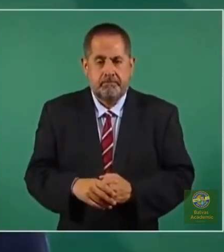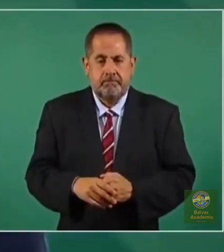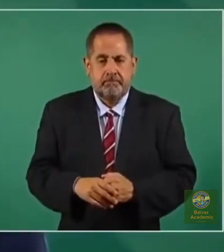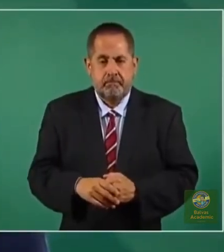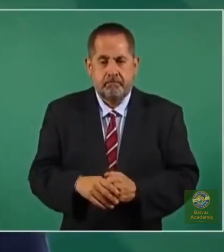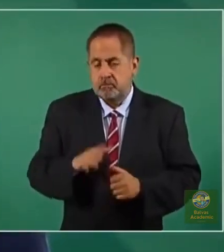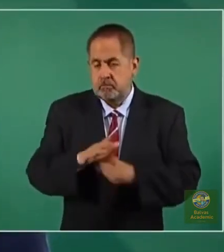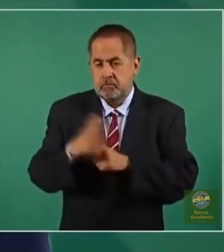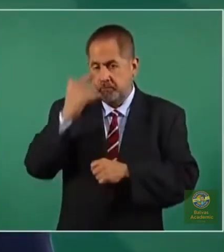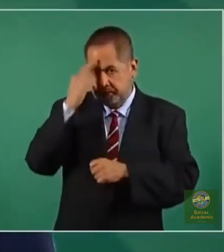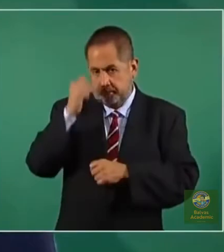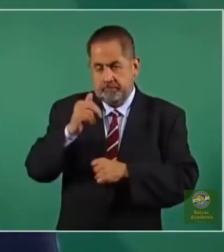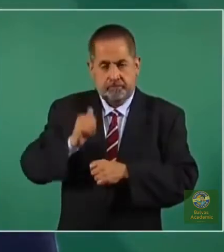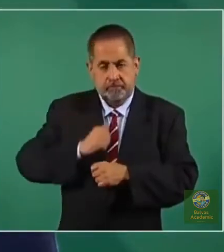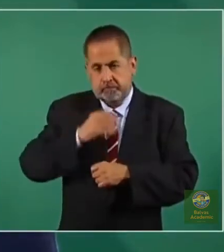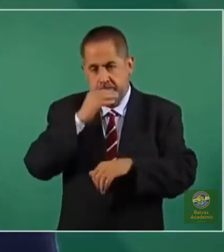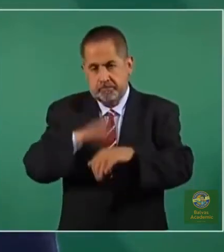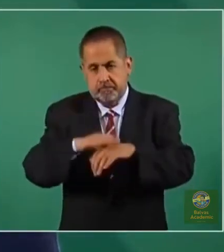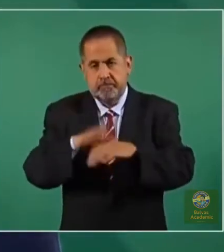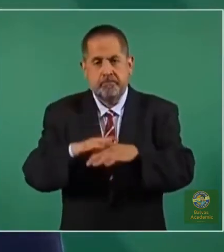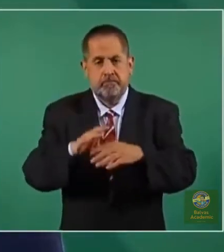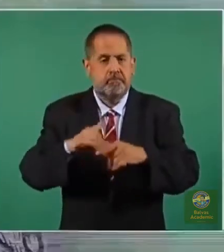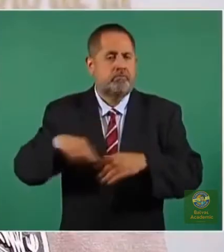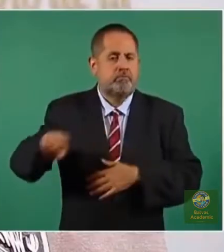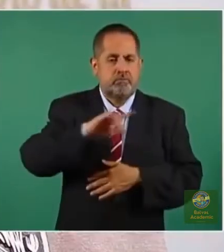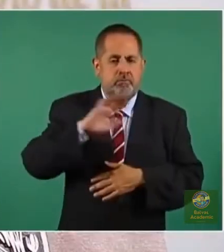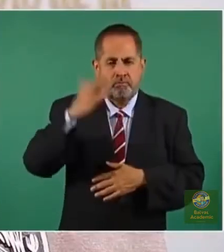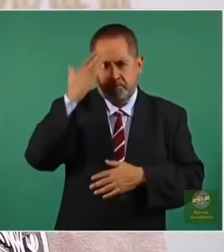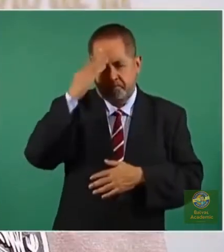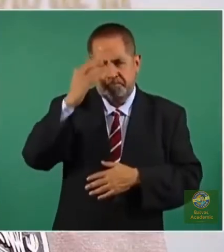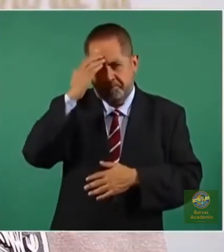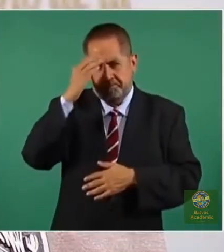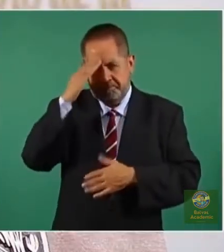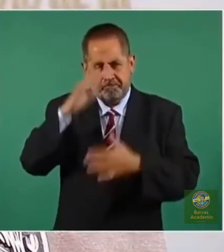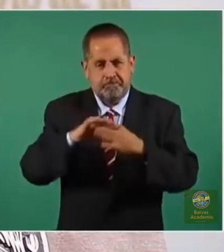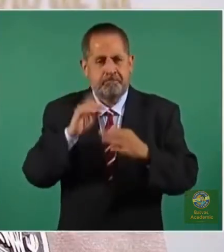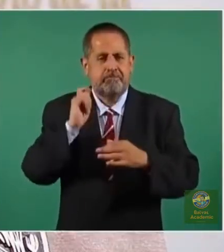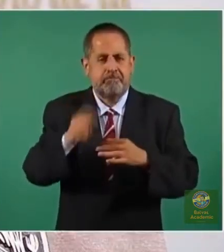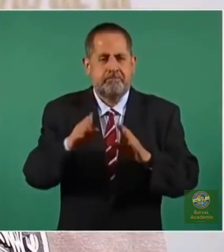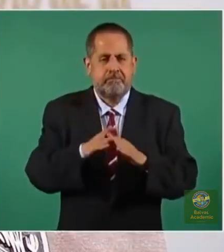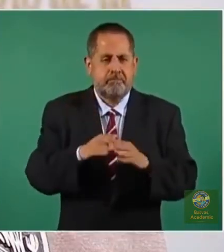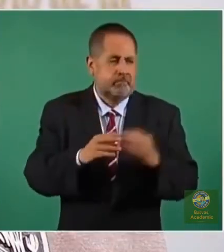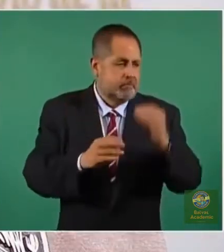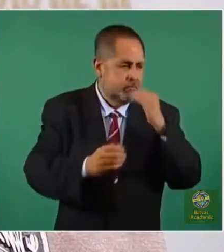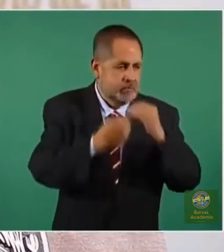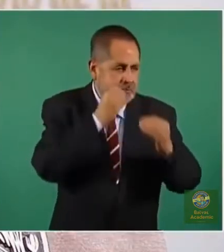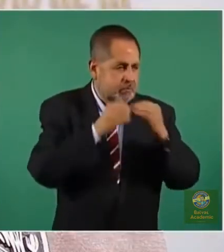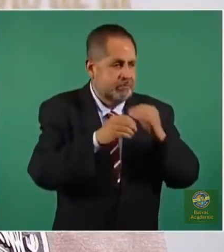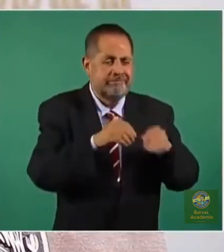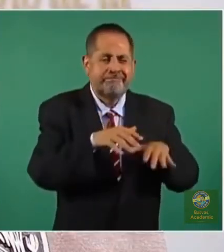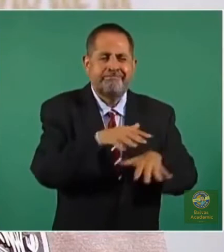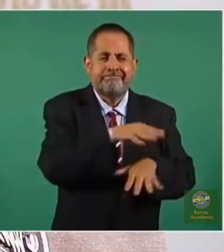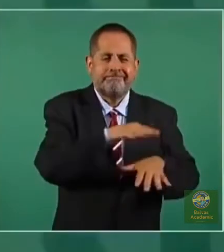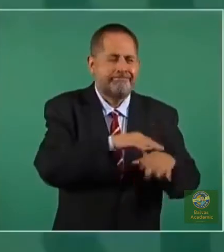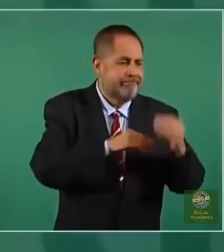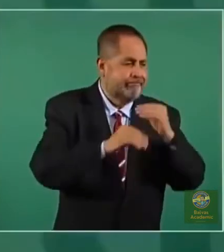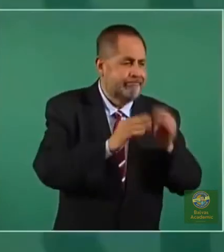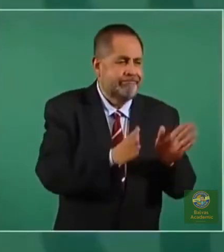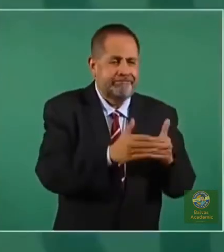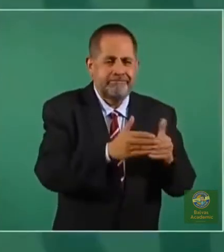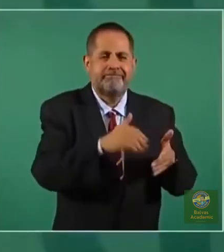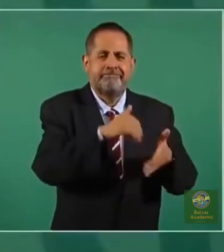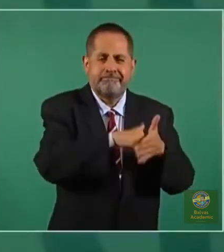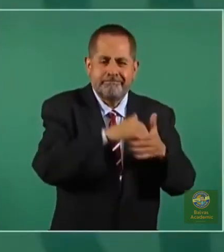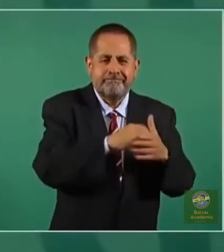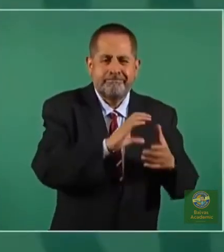Y la razón, aprovecho para decirla, aunque ya todos, espero, la conocemos, es la alimentación a base de productos industrializados,